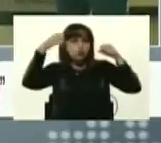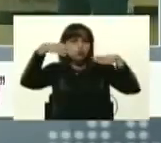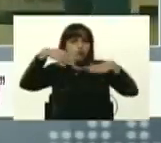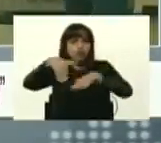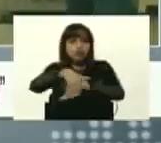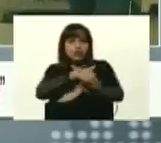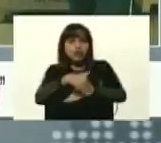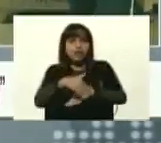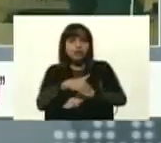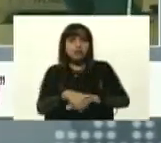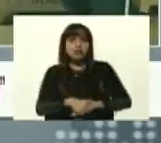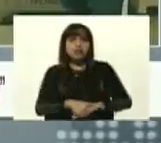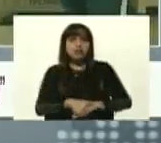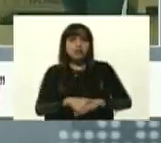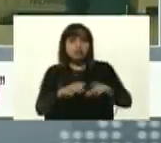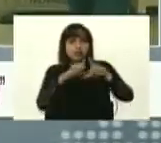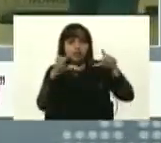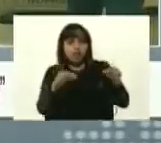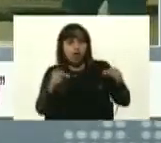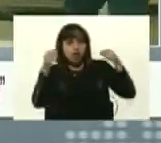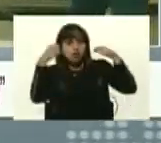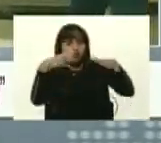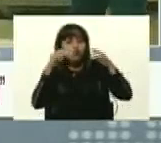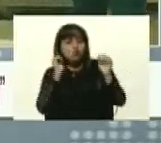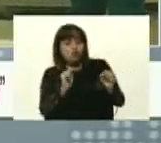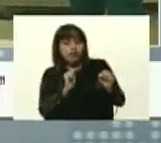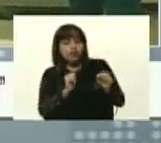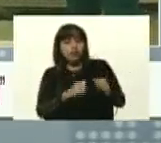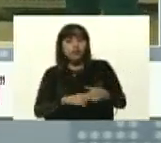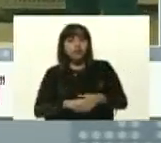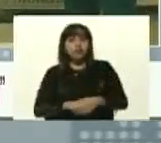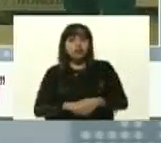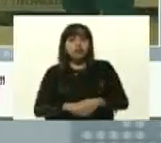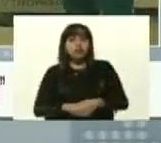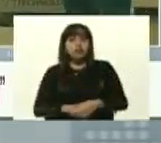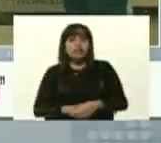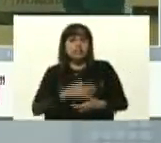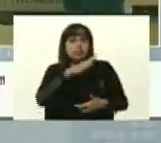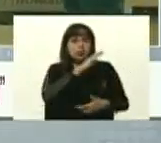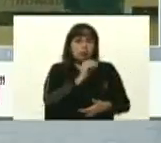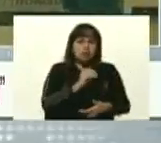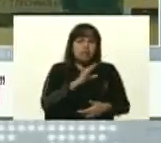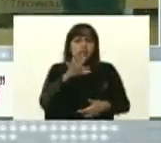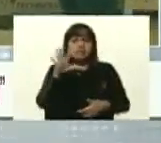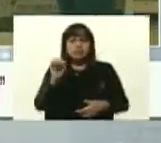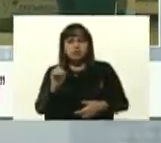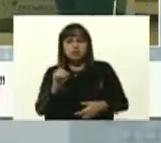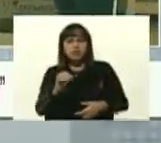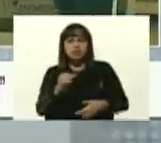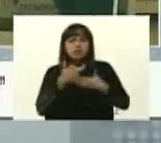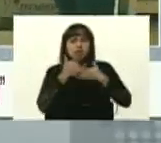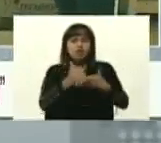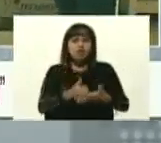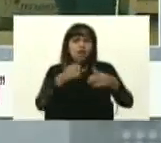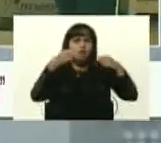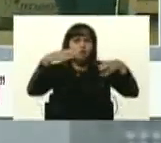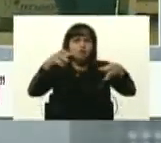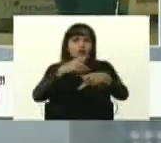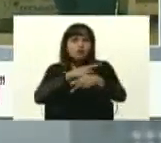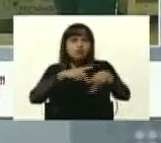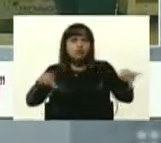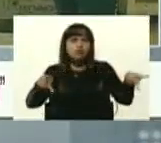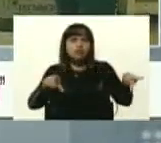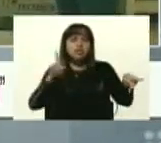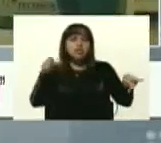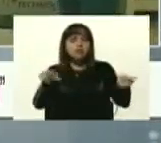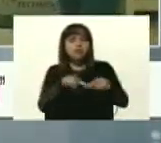tarjeta con LED de alta intensidad, 50-50, que bueno, que sirve para la iluminación pública y la iluminación en